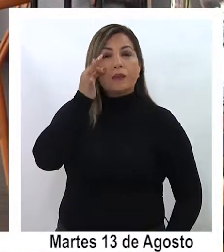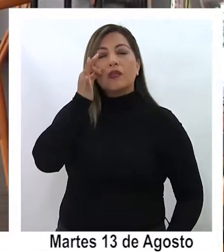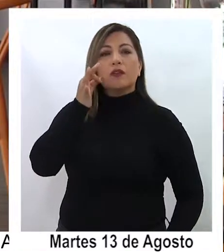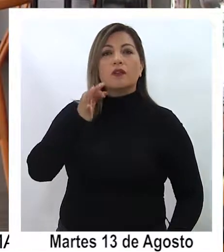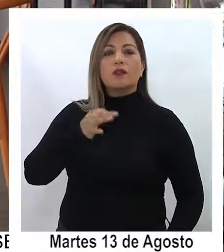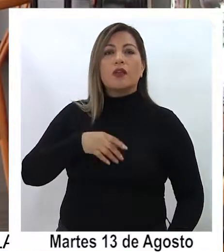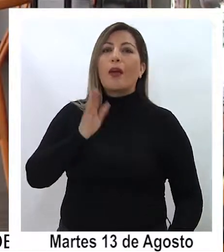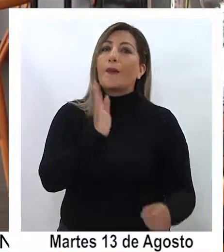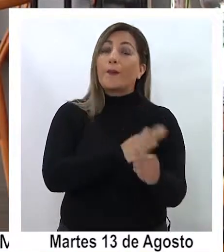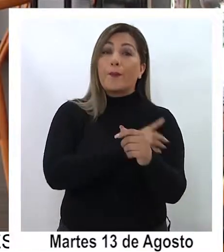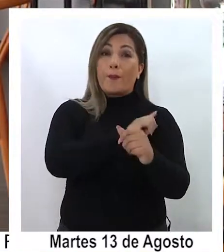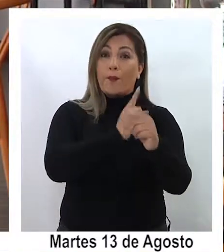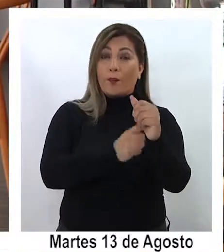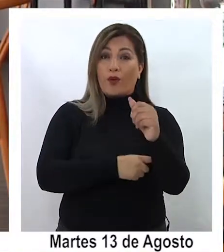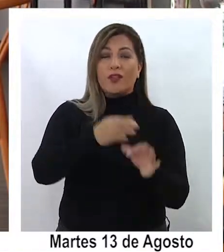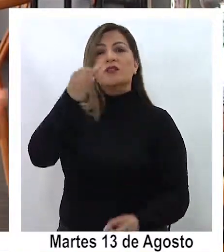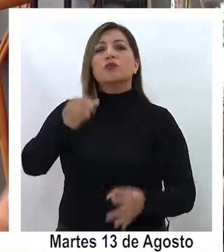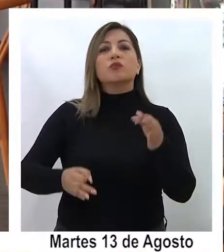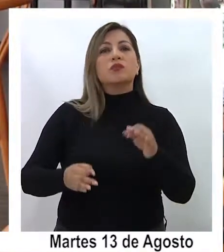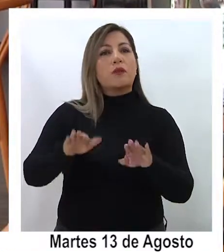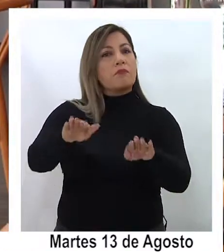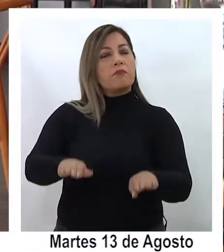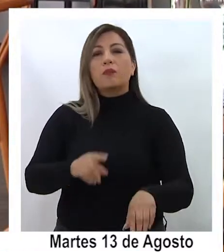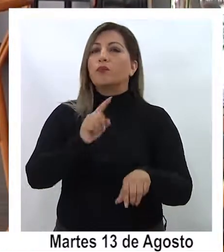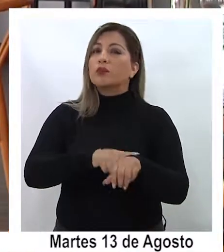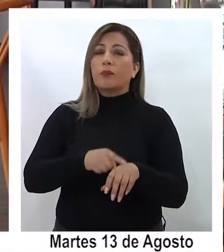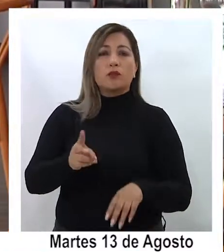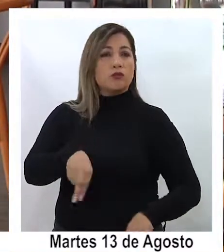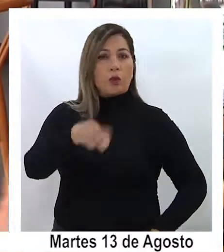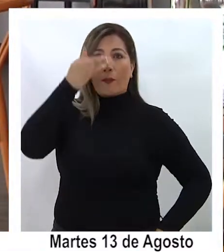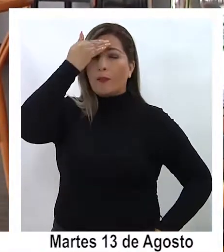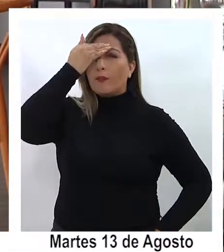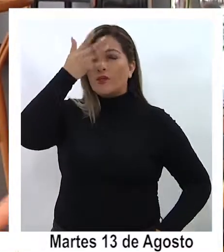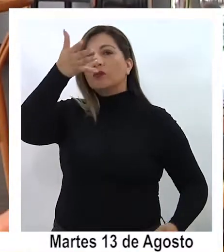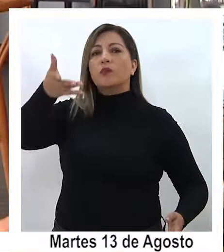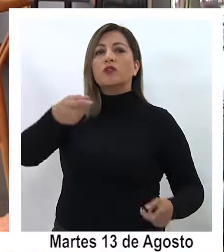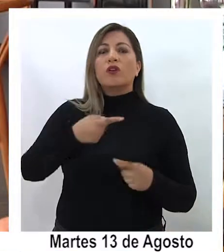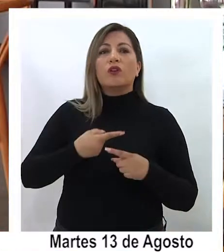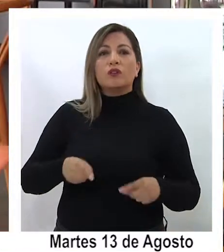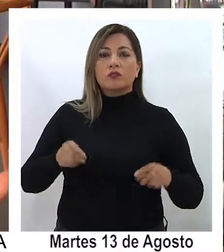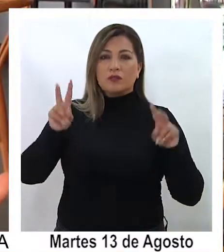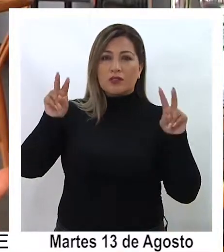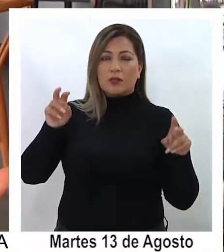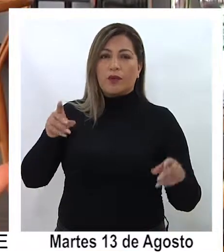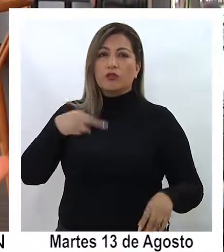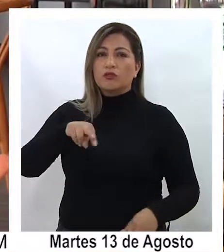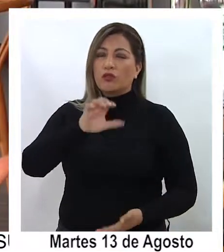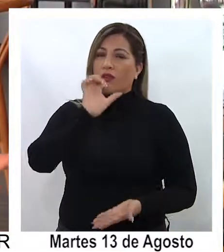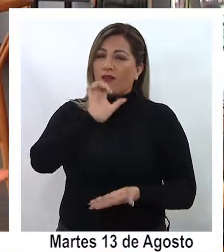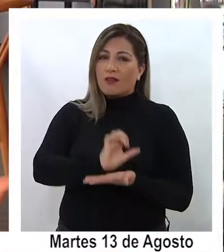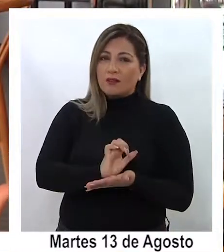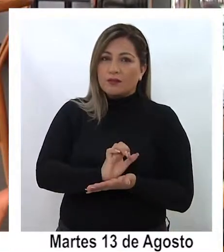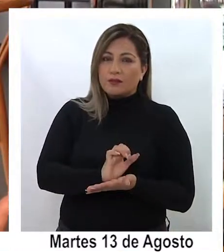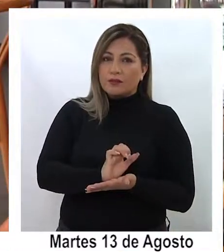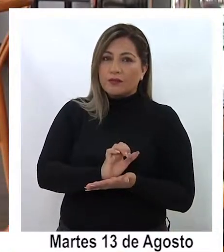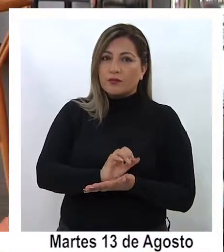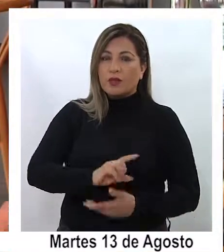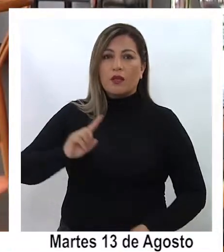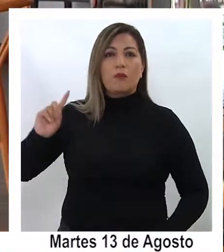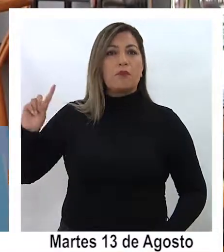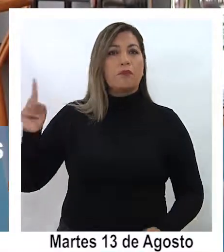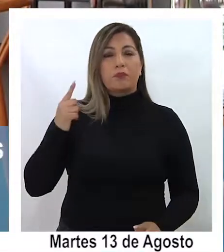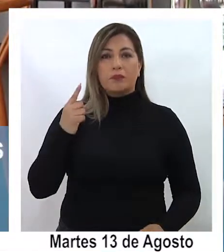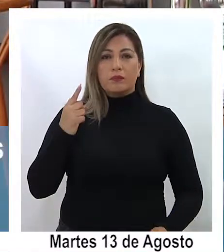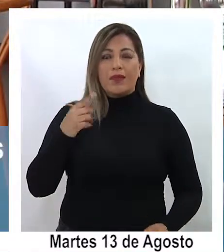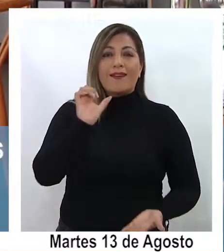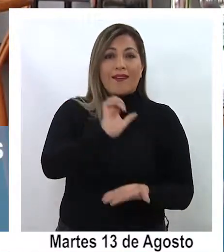Judicial ha designado para esos efectos al mismo tiempo que tenemos que preocuparnos de todas aquellas otras dimensiones que como Estado, como principal garante